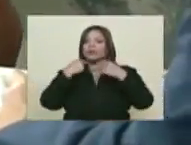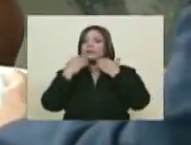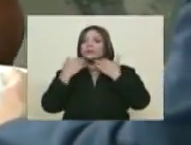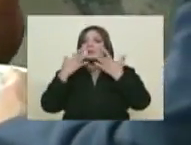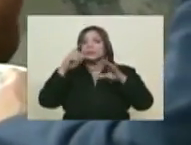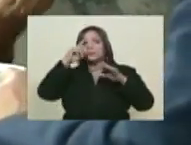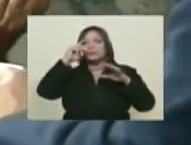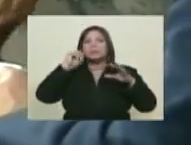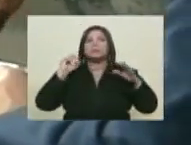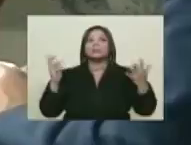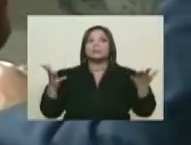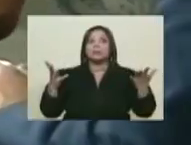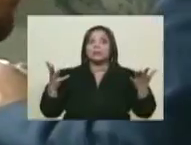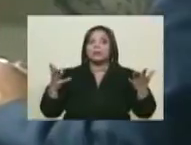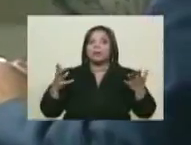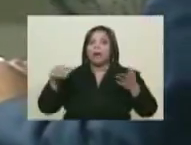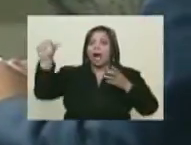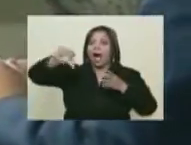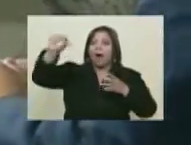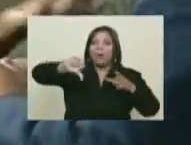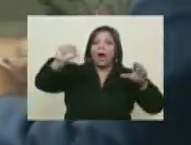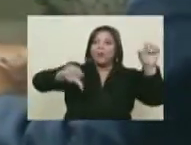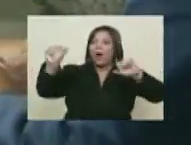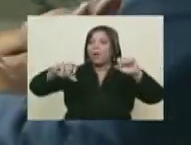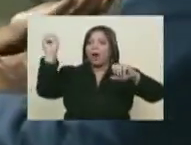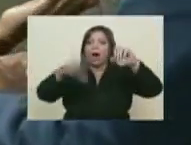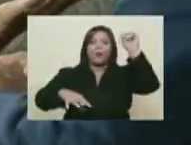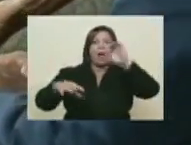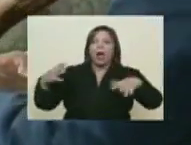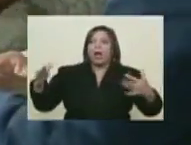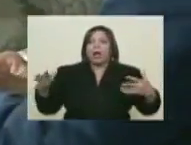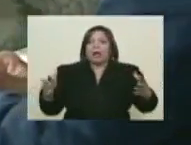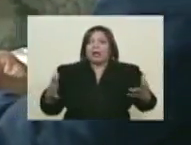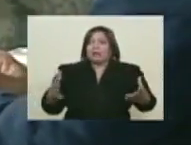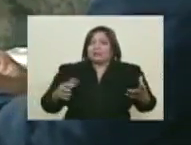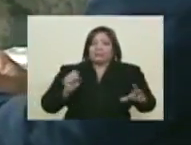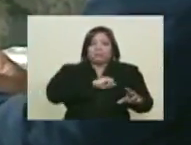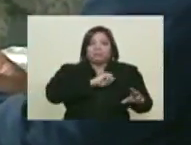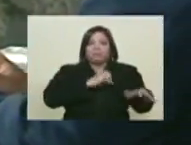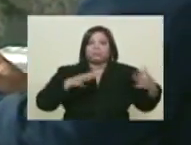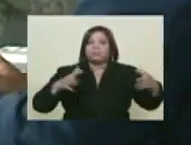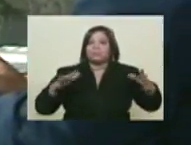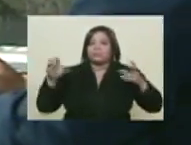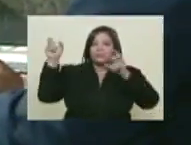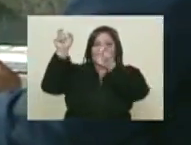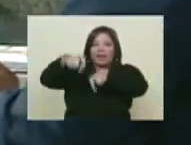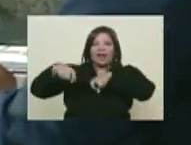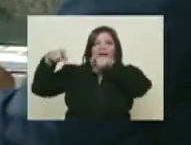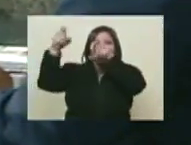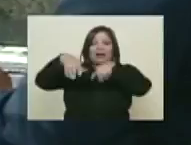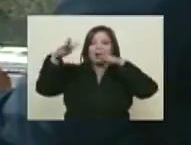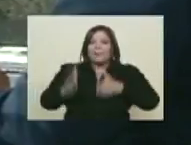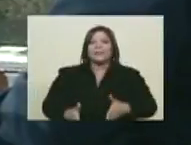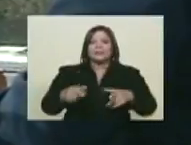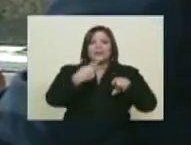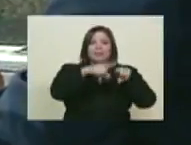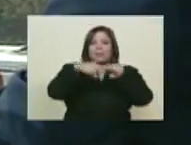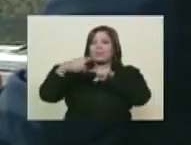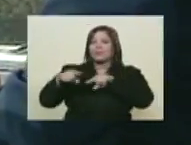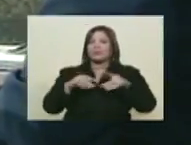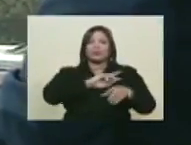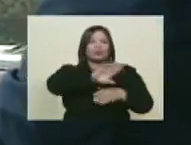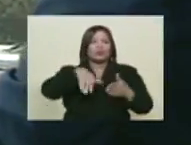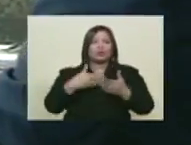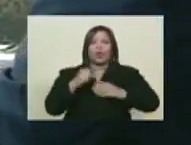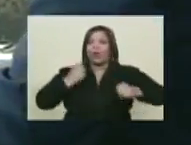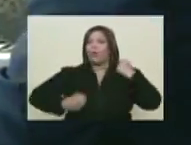se les acabó el agua bendita de ir allí y lanzar, porque no se entendía. Y los campesinos de la hacienda de Manuel Antonio Pulido